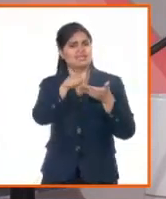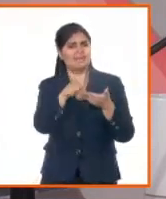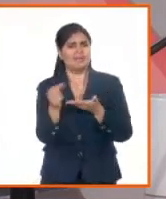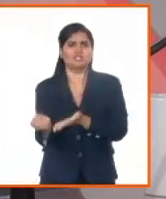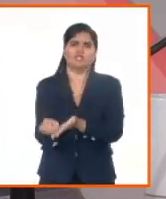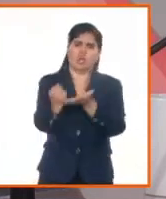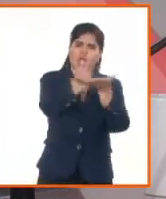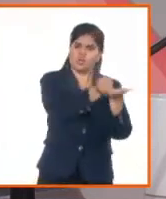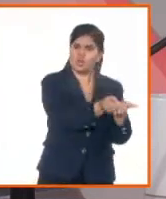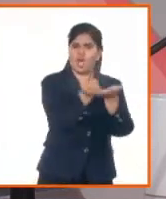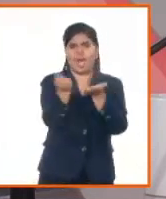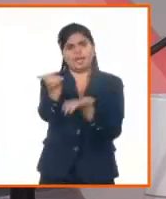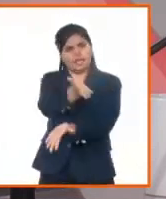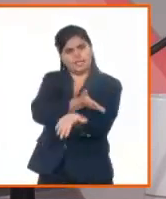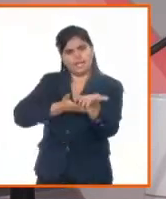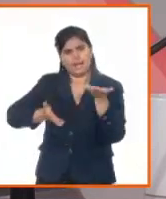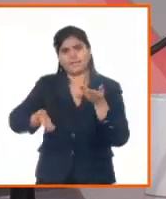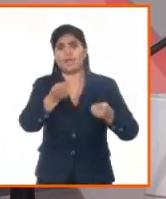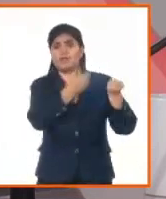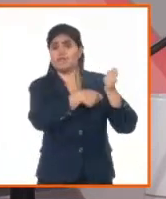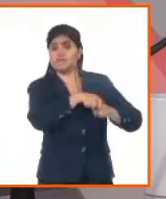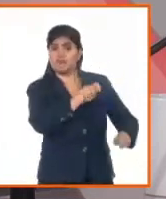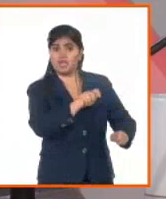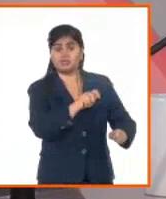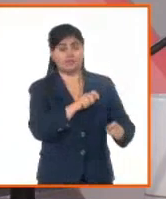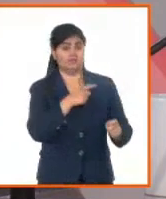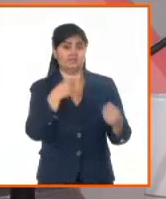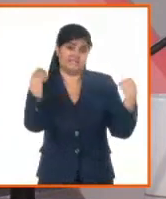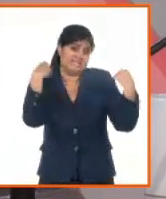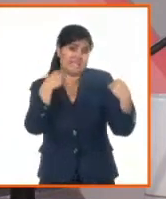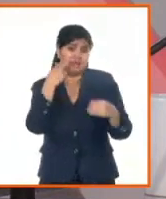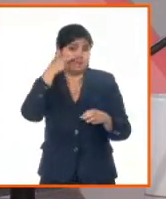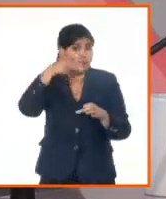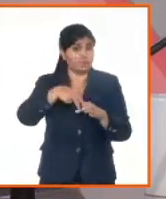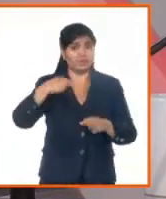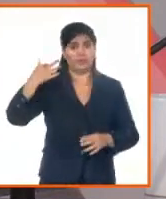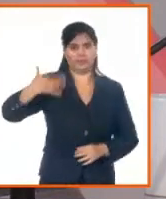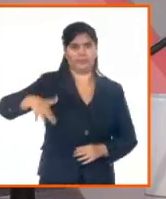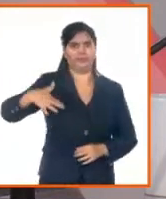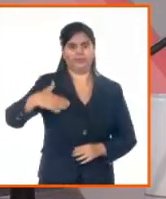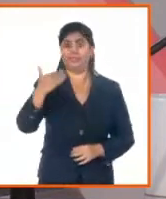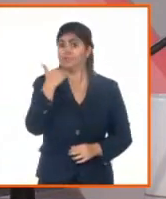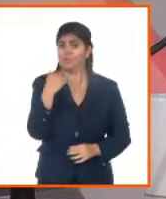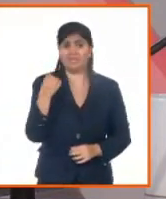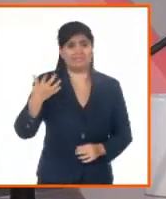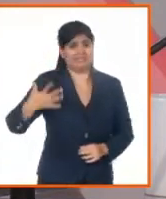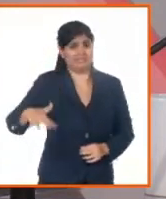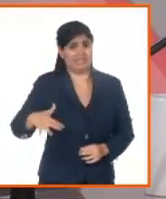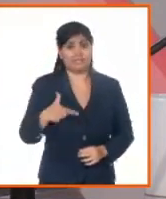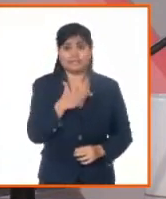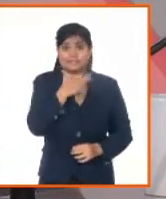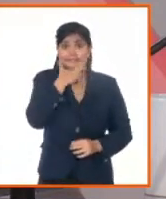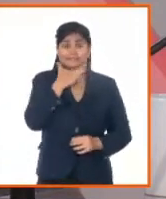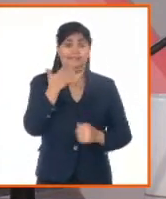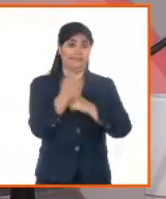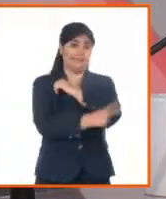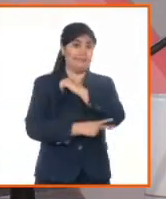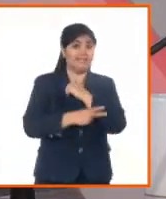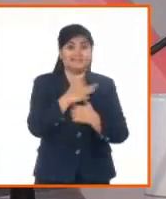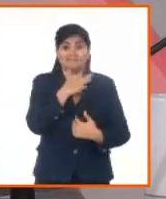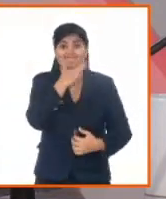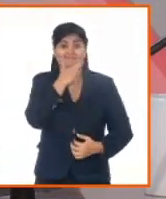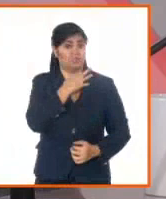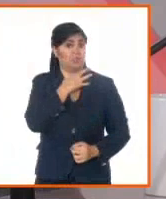altísimos precios de los combustibles, los productos agrícolas, los alimentos, fundamentalmente, que está enfrentando toda